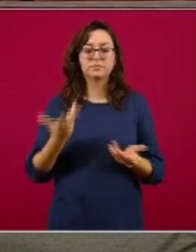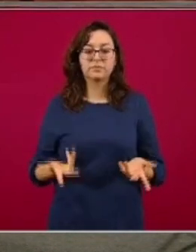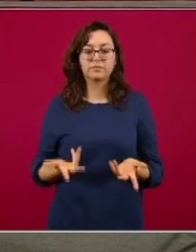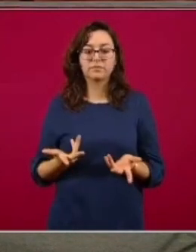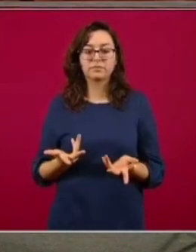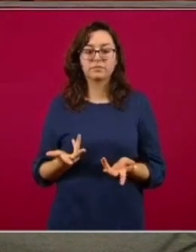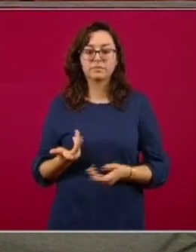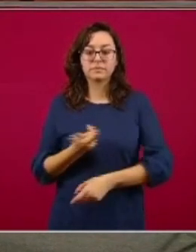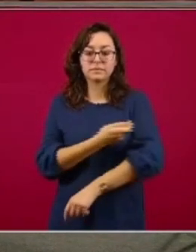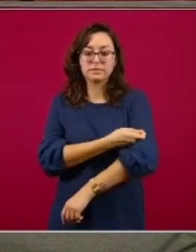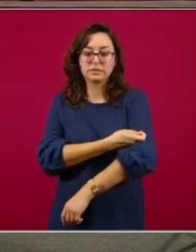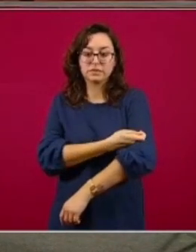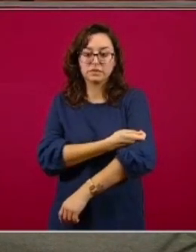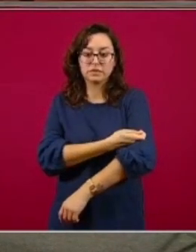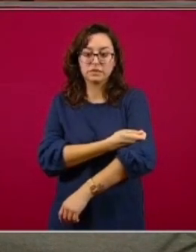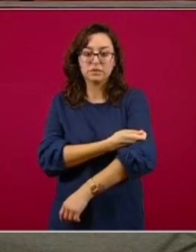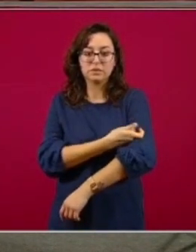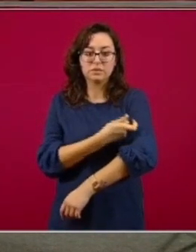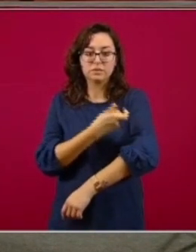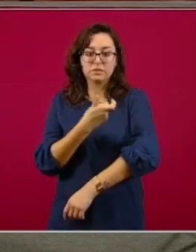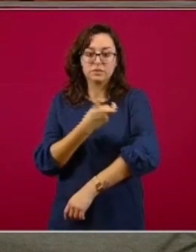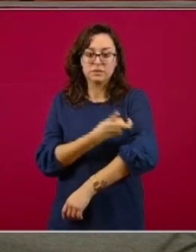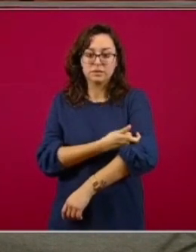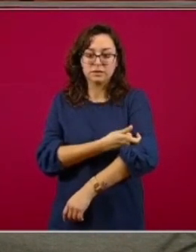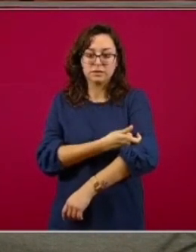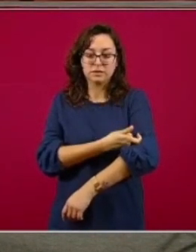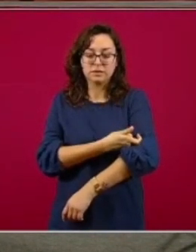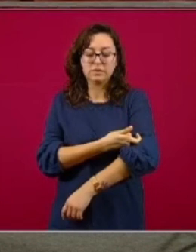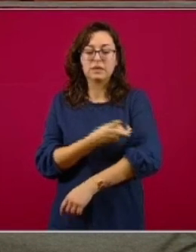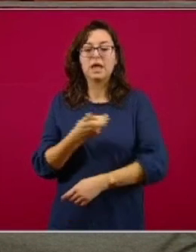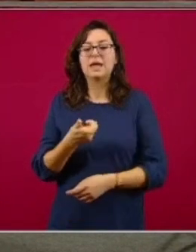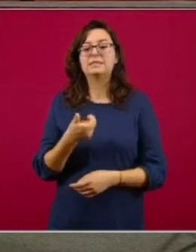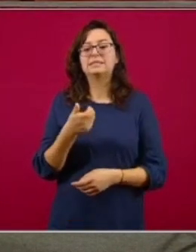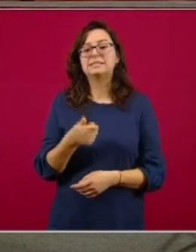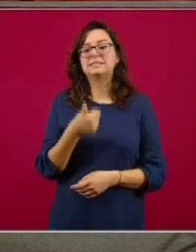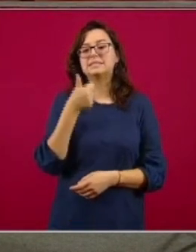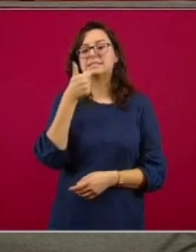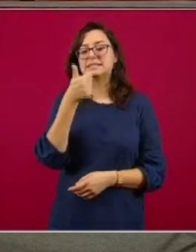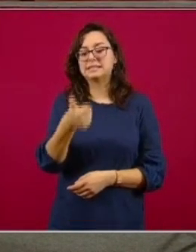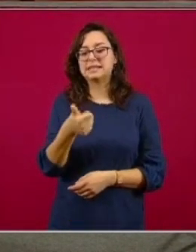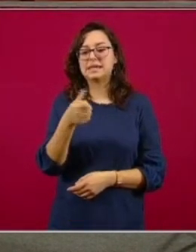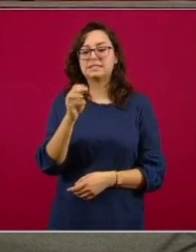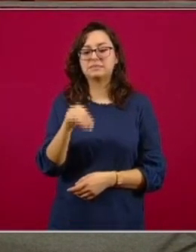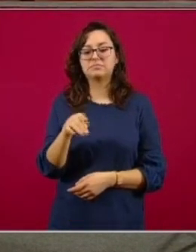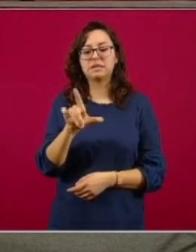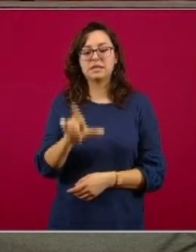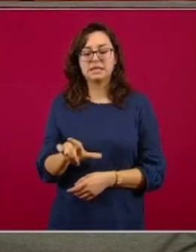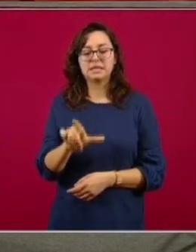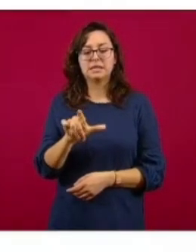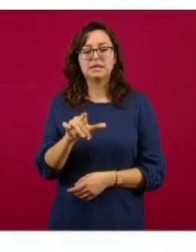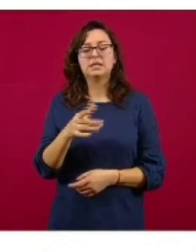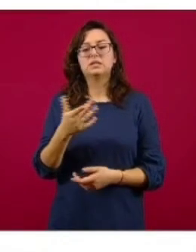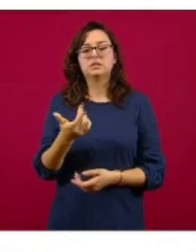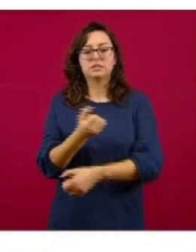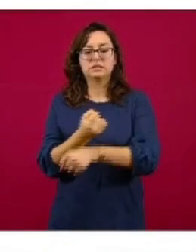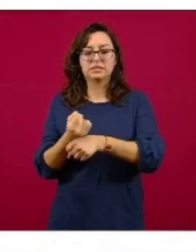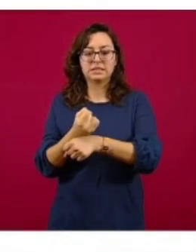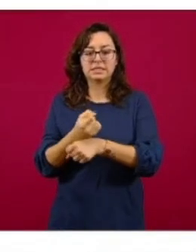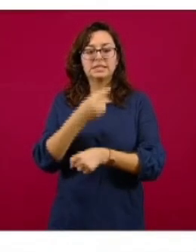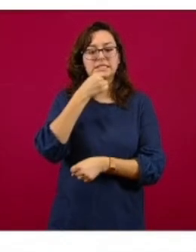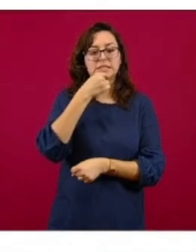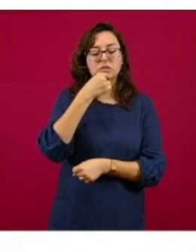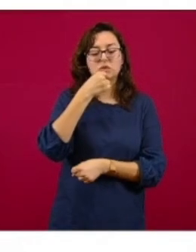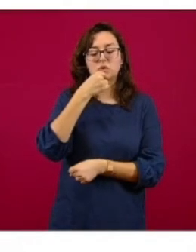mililitros de sangre a través de una punción venosa en el antebrazo, tanto de niños como de adolescentes como de